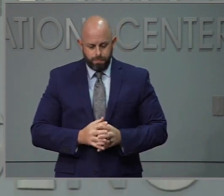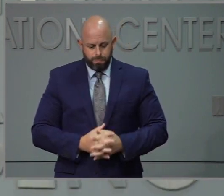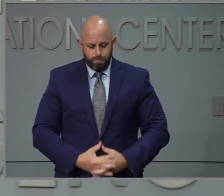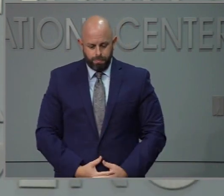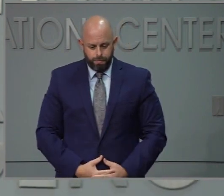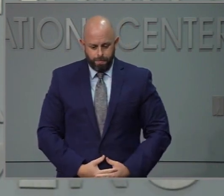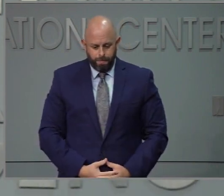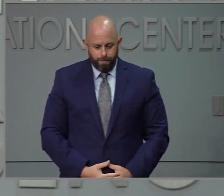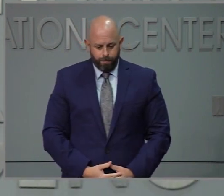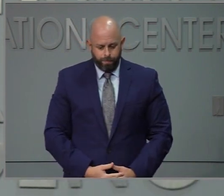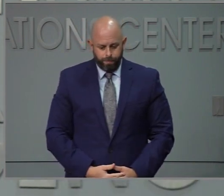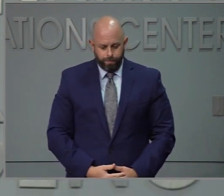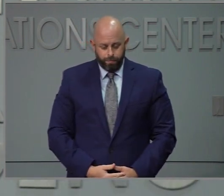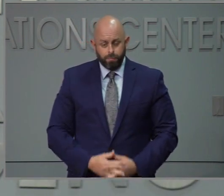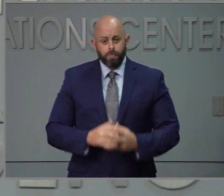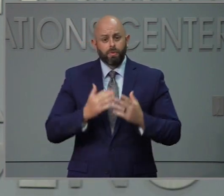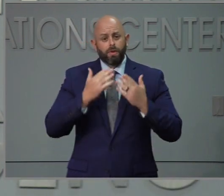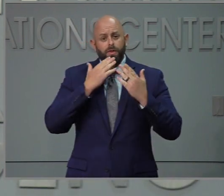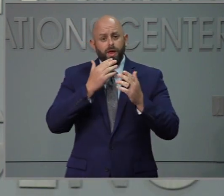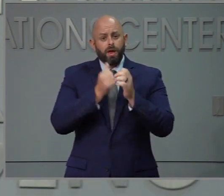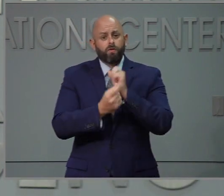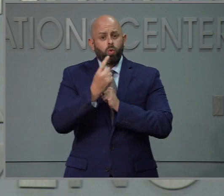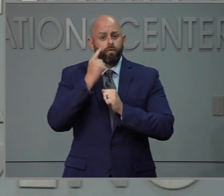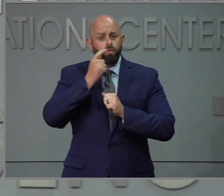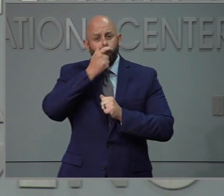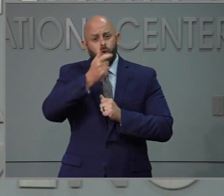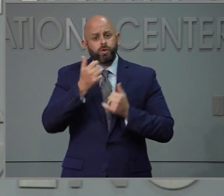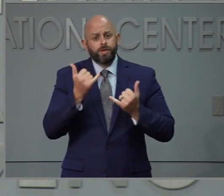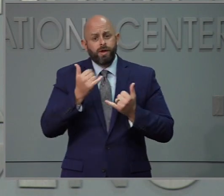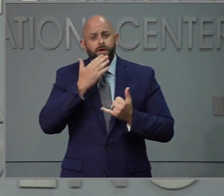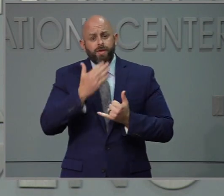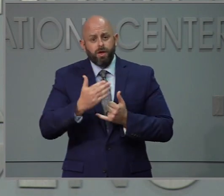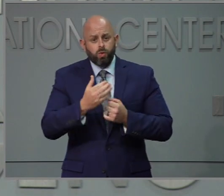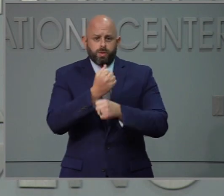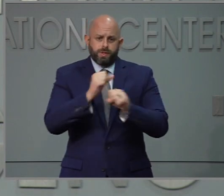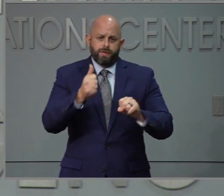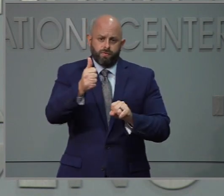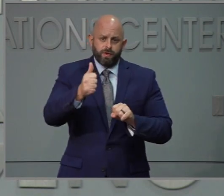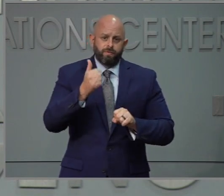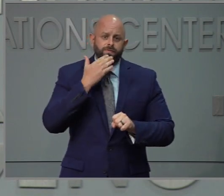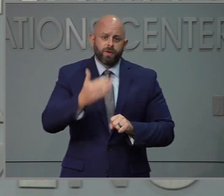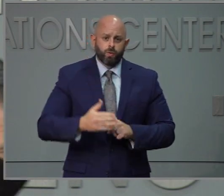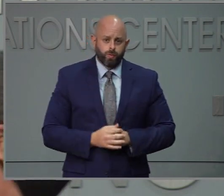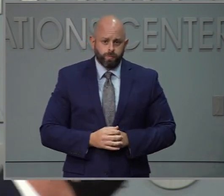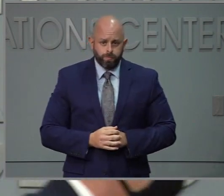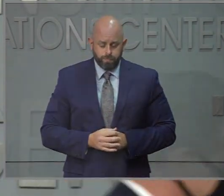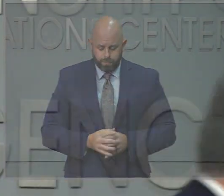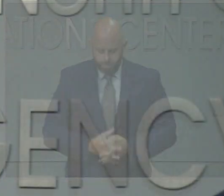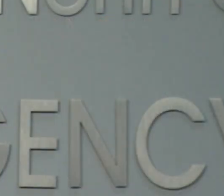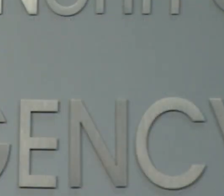Gracias a todo mundo por haber estado aquí con nosotros y manténgase a salvo gracias.